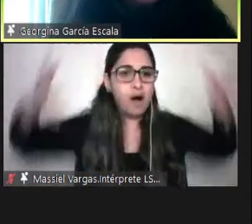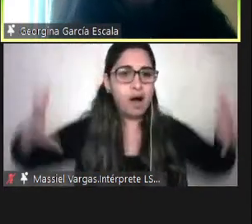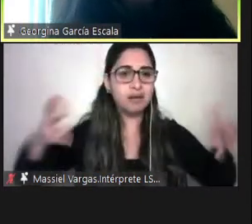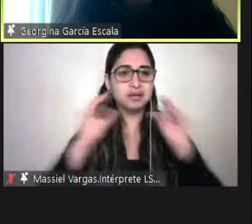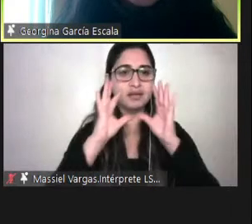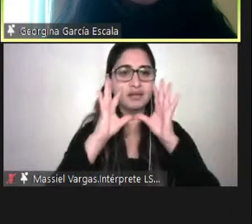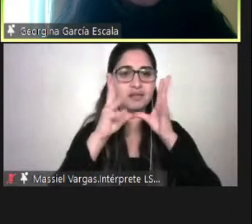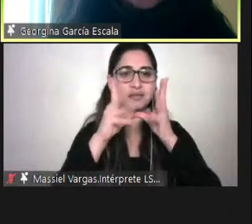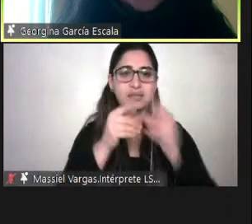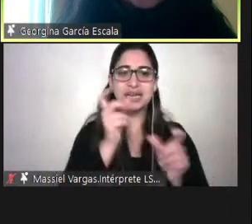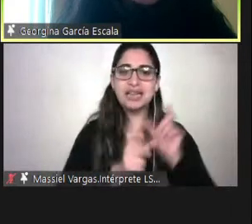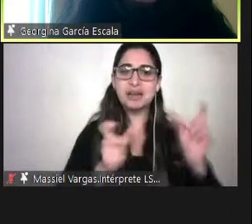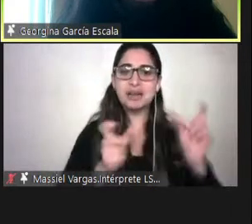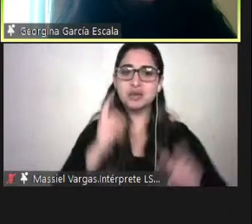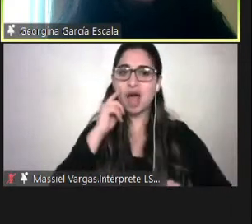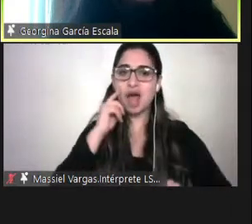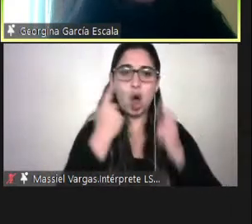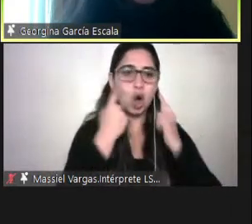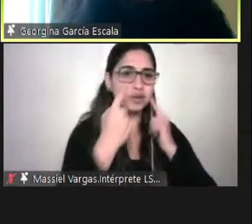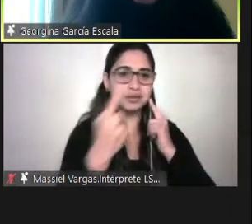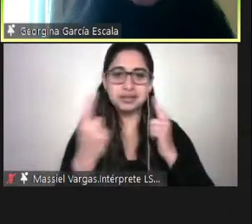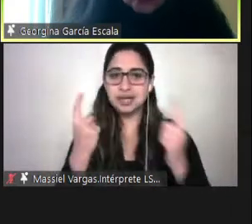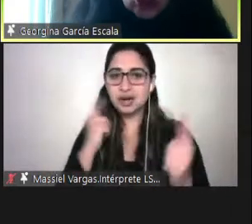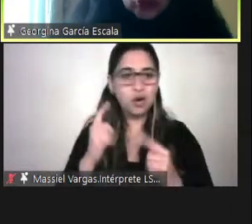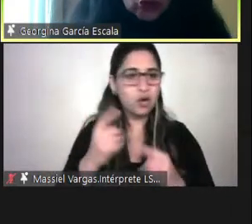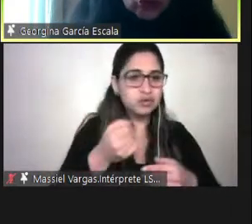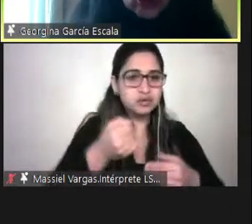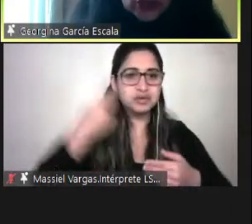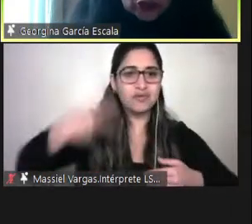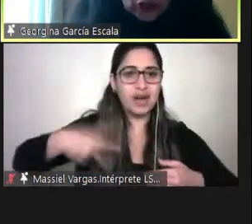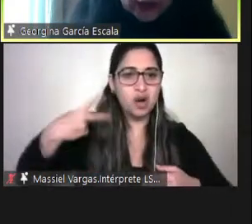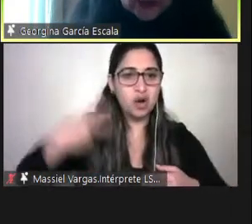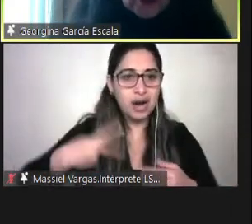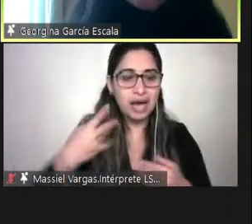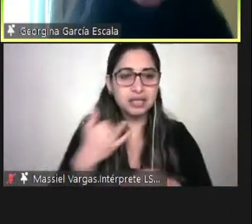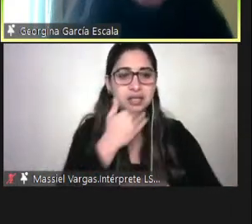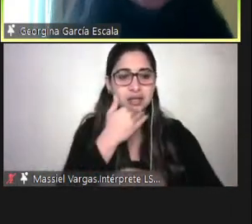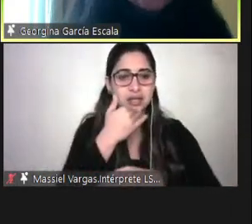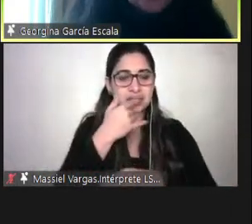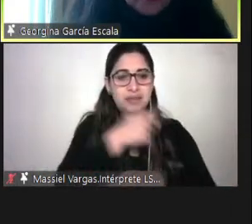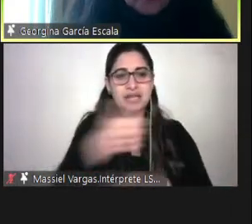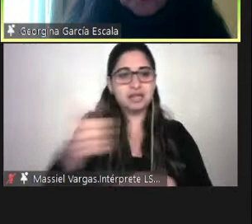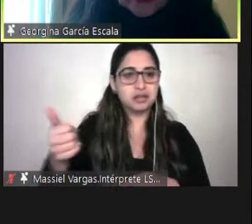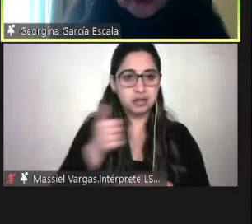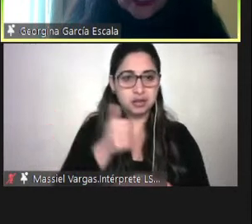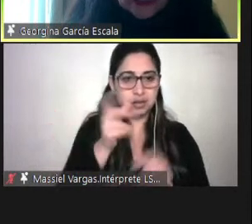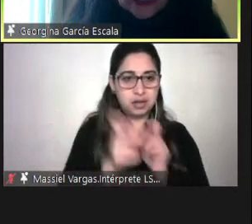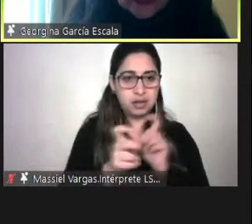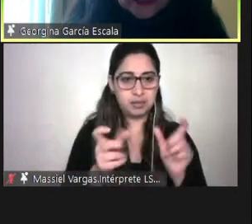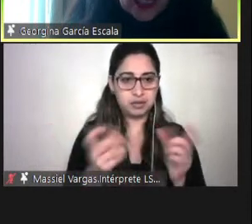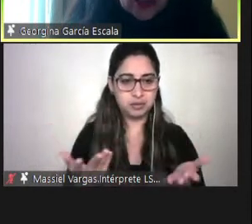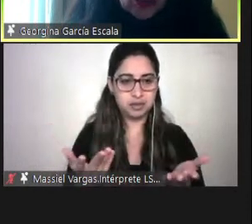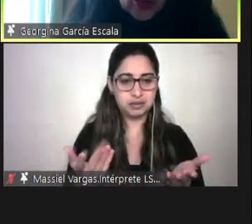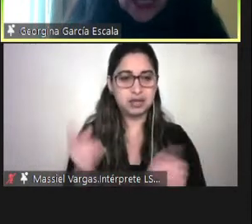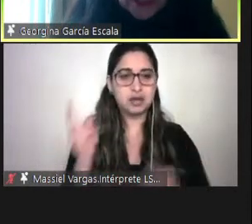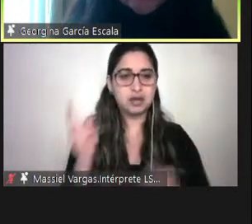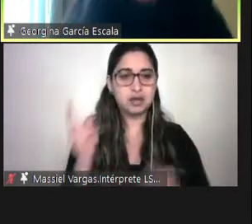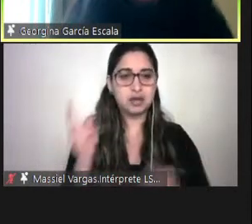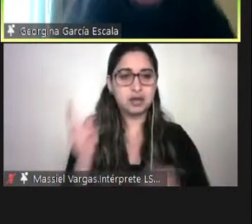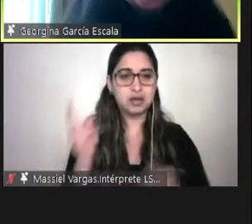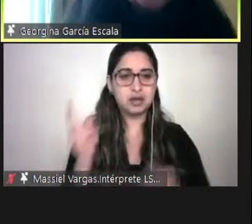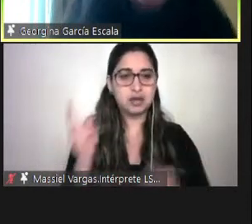conocernos, a valorarnos y dignificarnos todos y todas. Por último, en las universidades del Estado